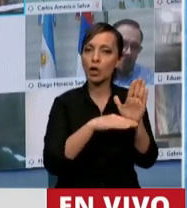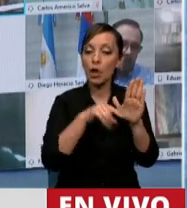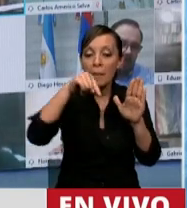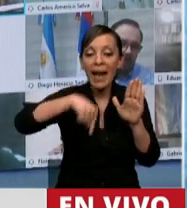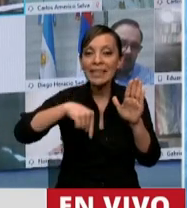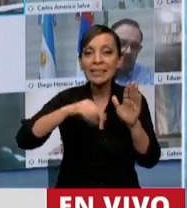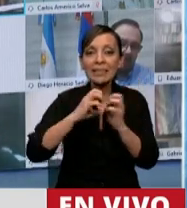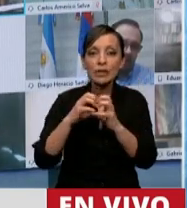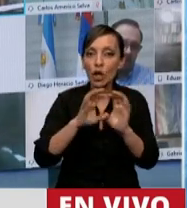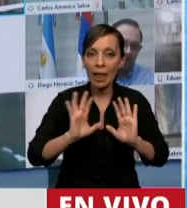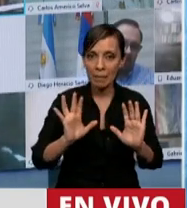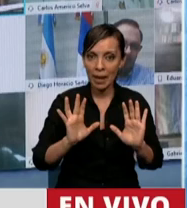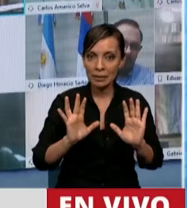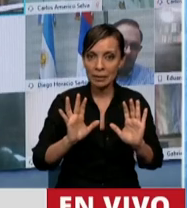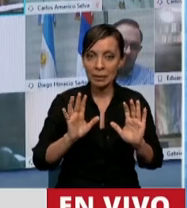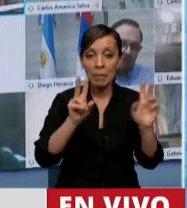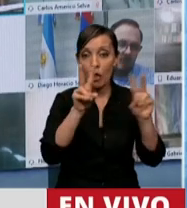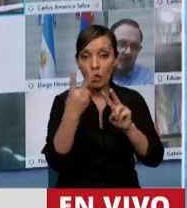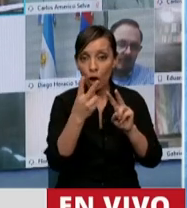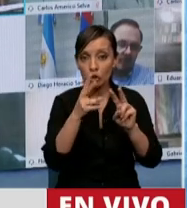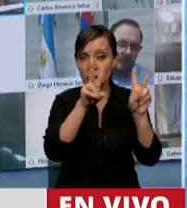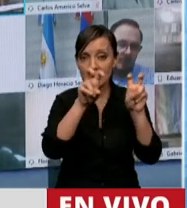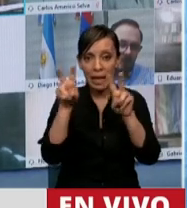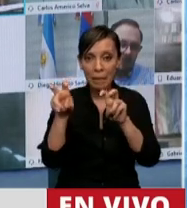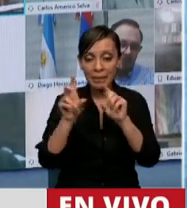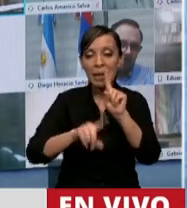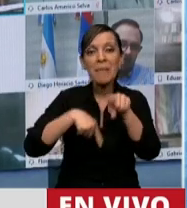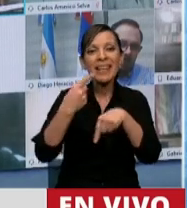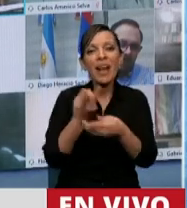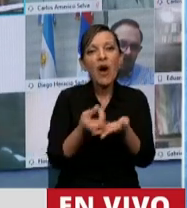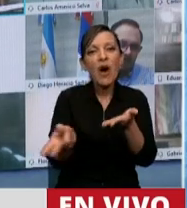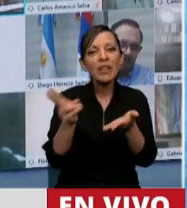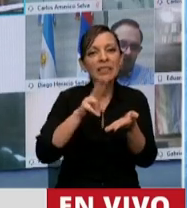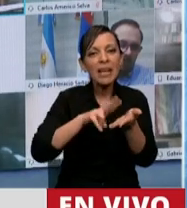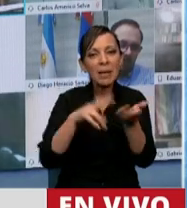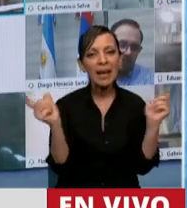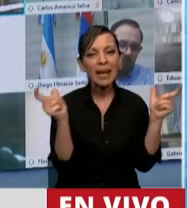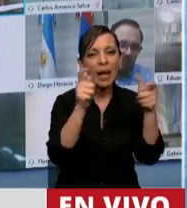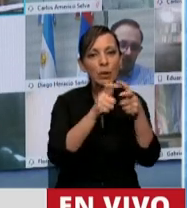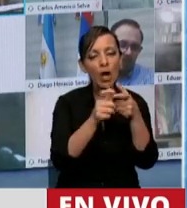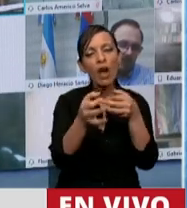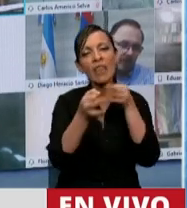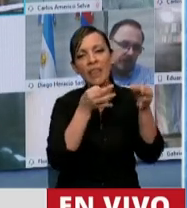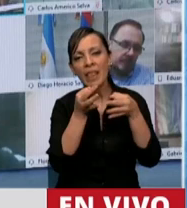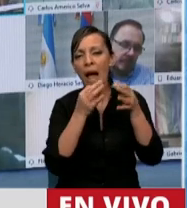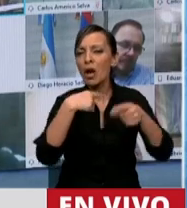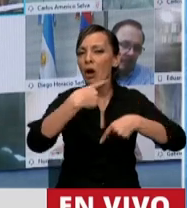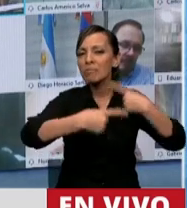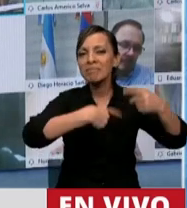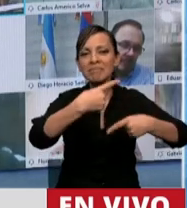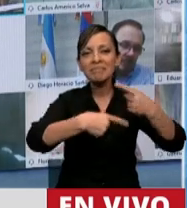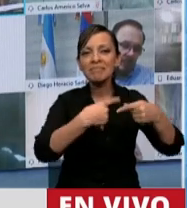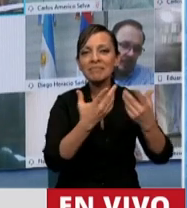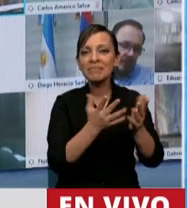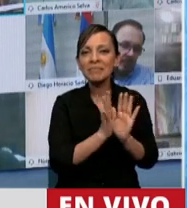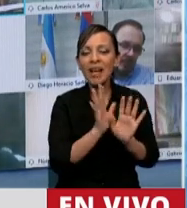para que podamos tratar estas dos leyes y que mañana abriéramos un nuevo espacio de diálogo como corresponde